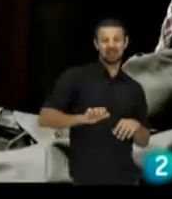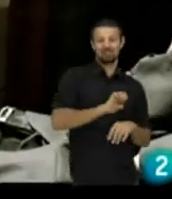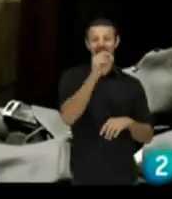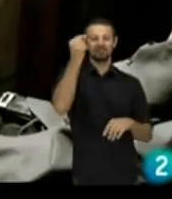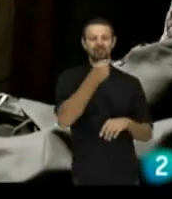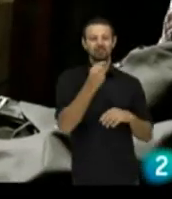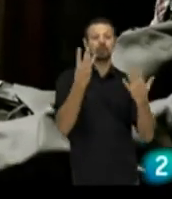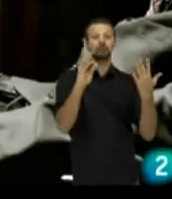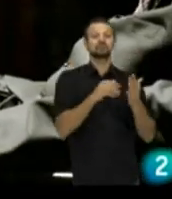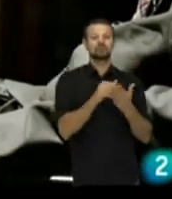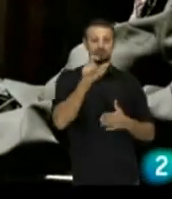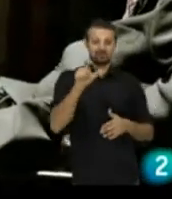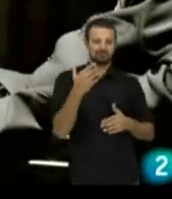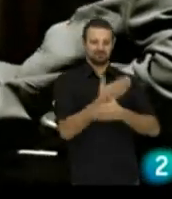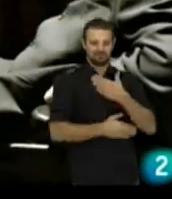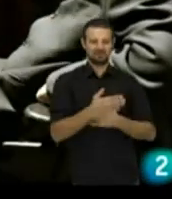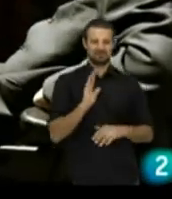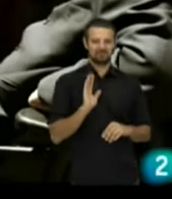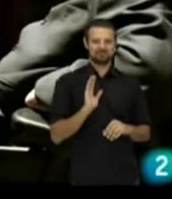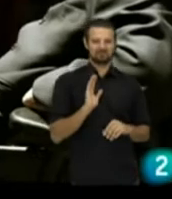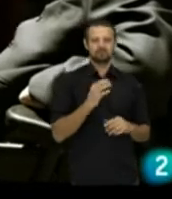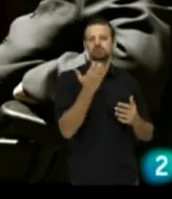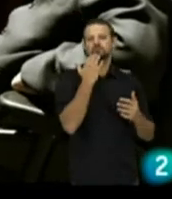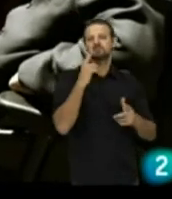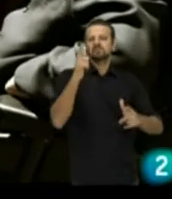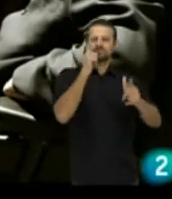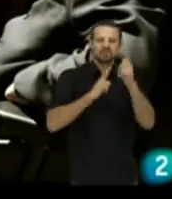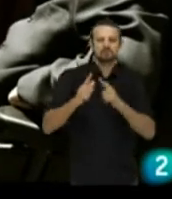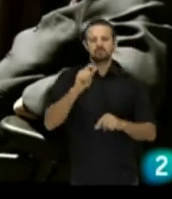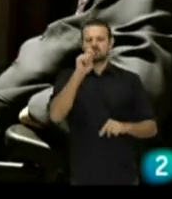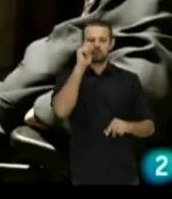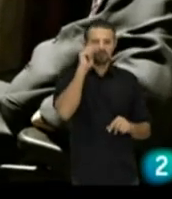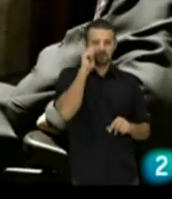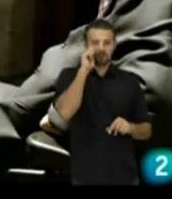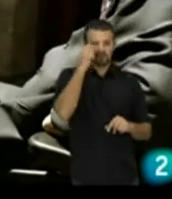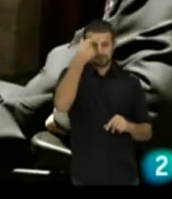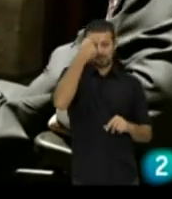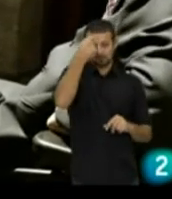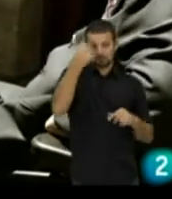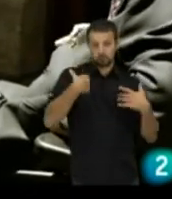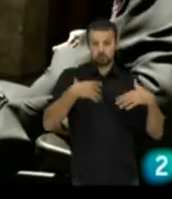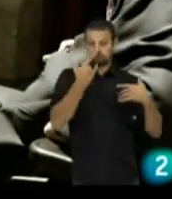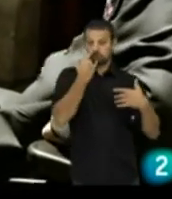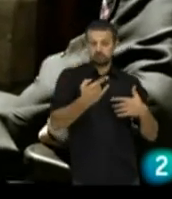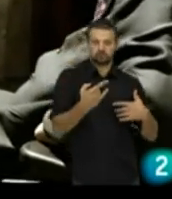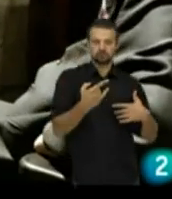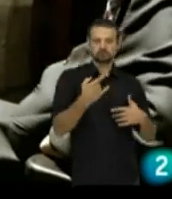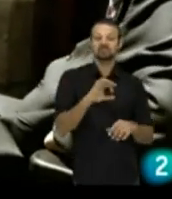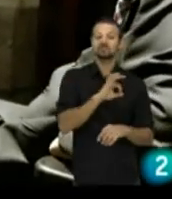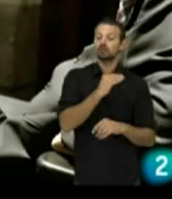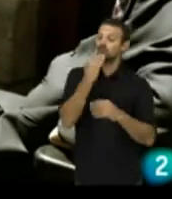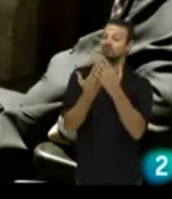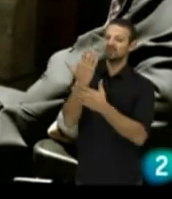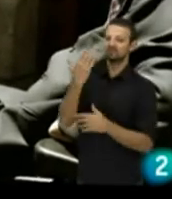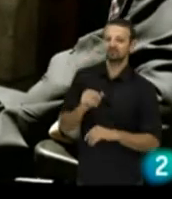Casi cuatro millones de personas. Pero es que en Europa somos 80 millones de personas con discapacidad. Cuando viajamos, turismo,